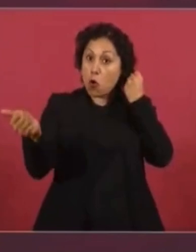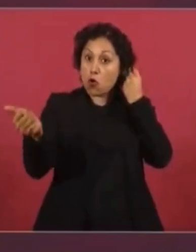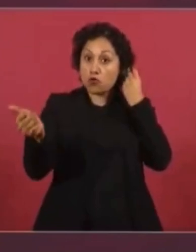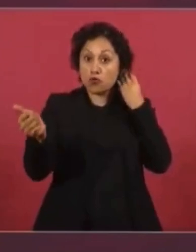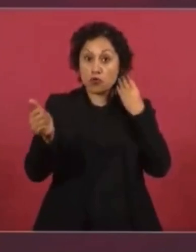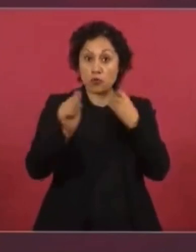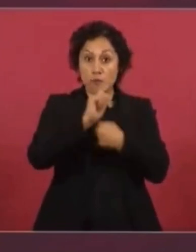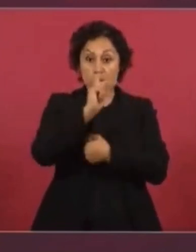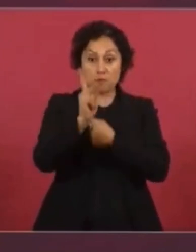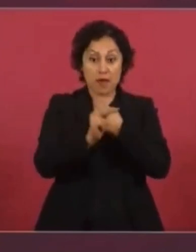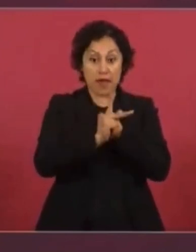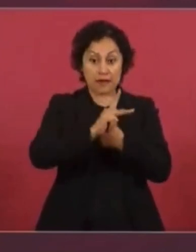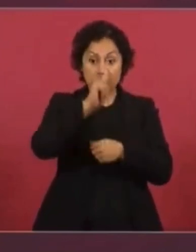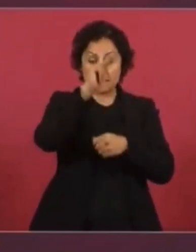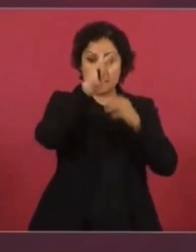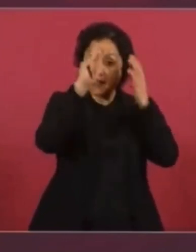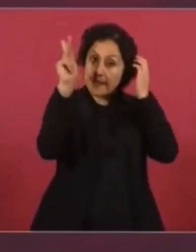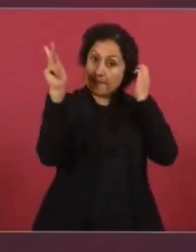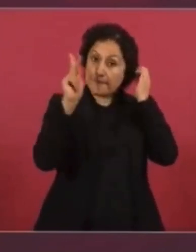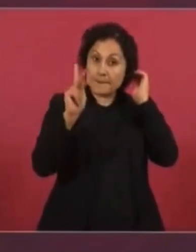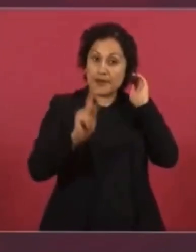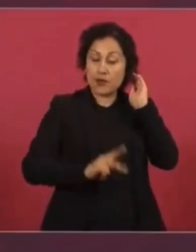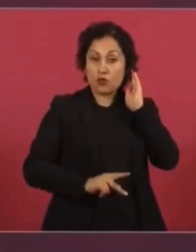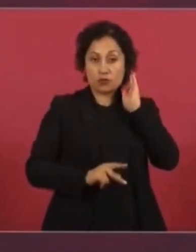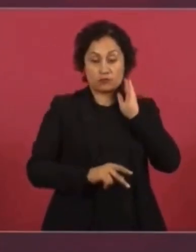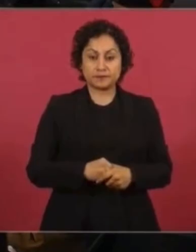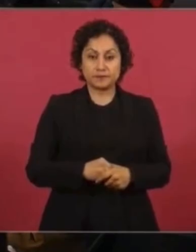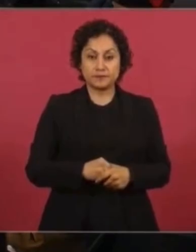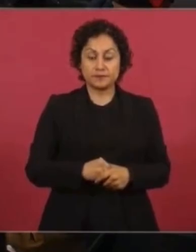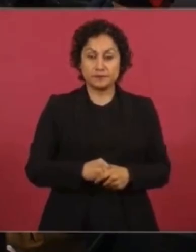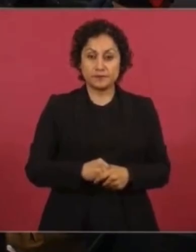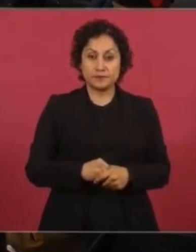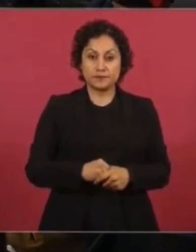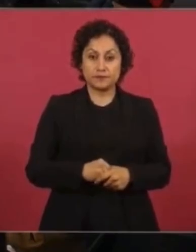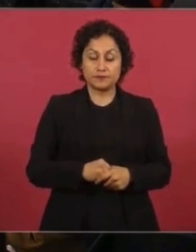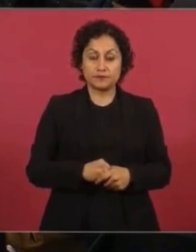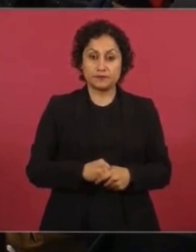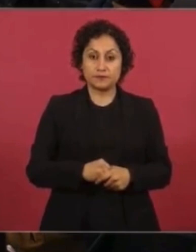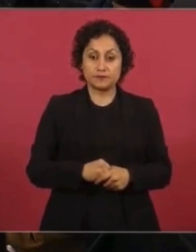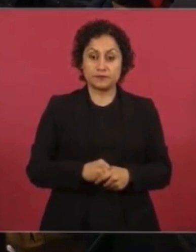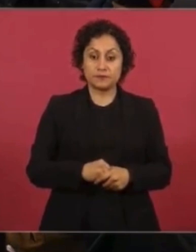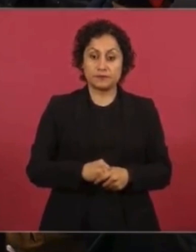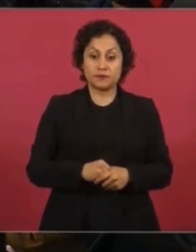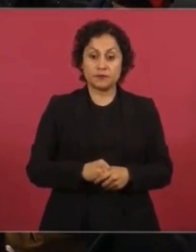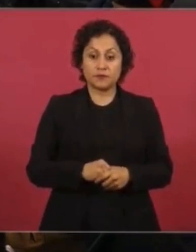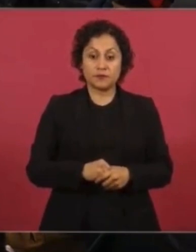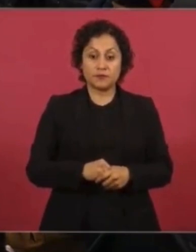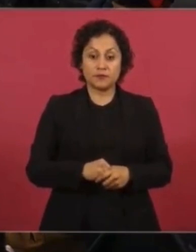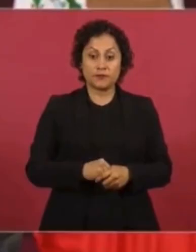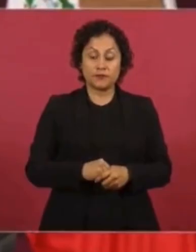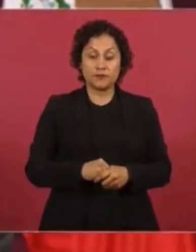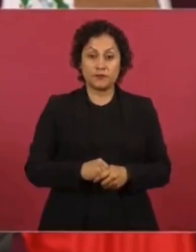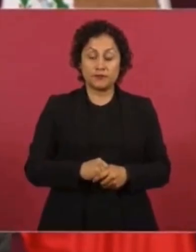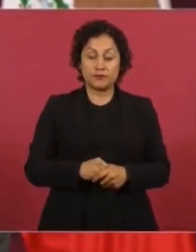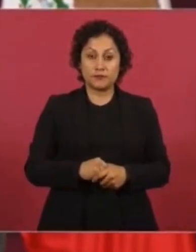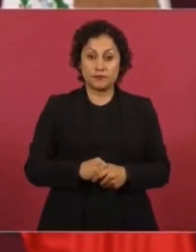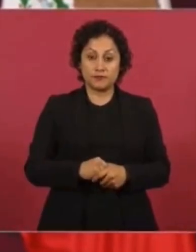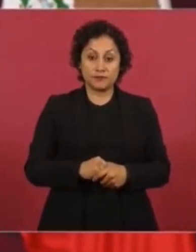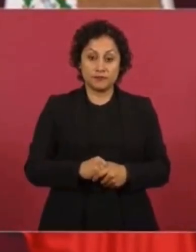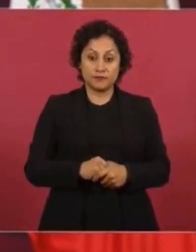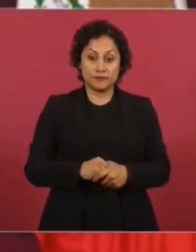Es muchísima la manipulación. Para decirlo